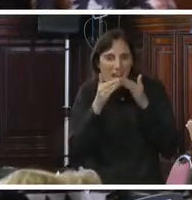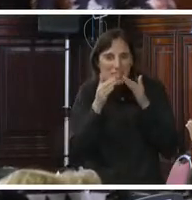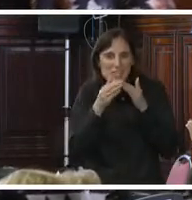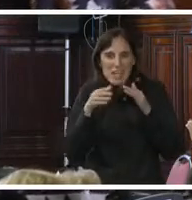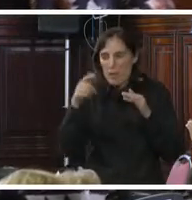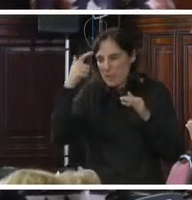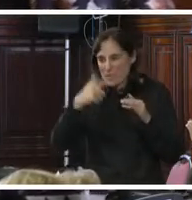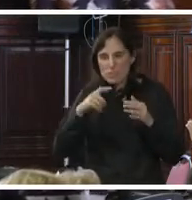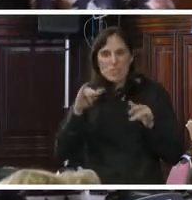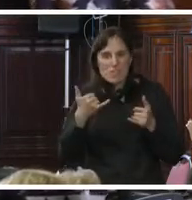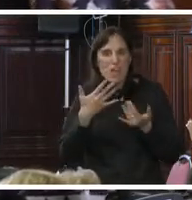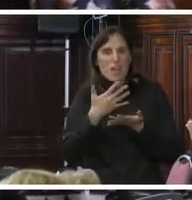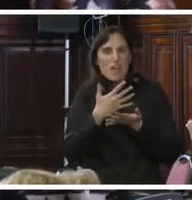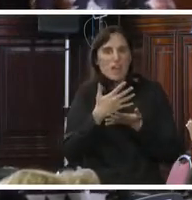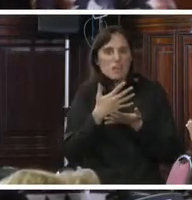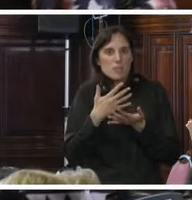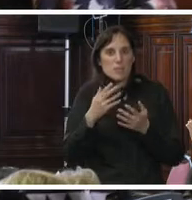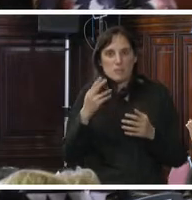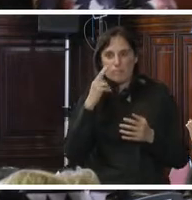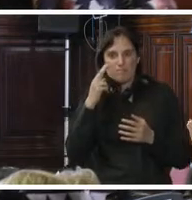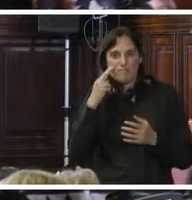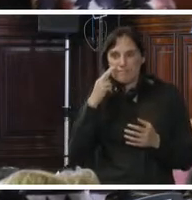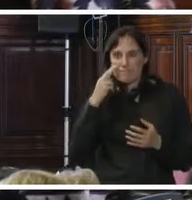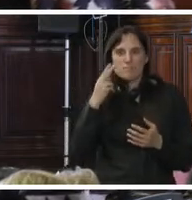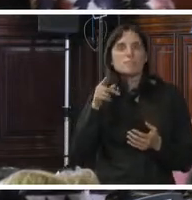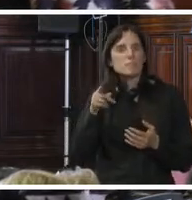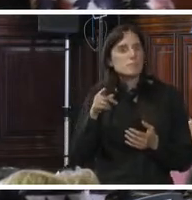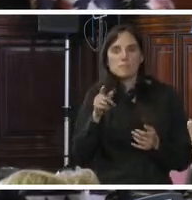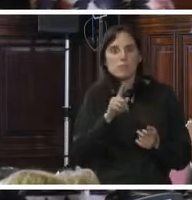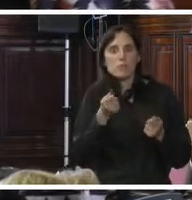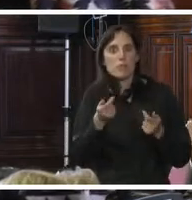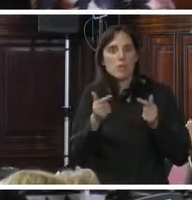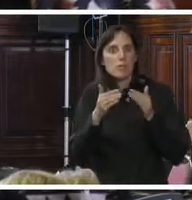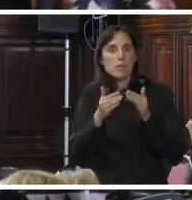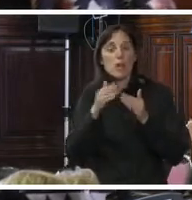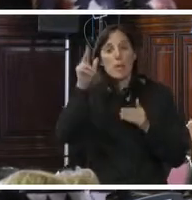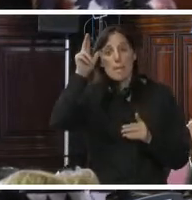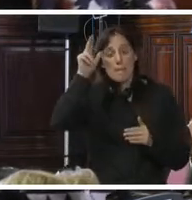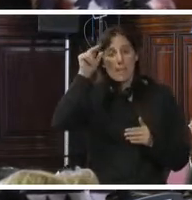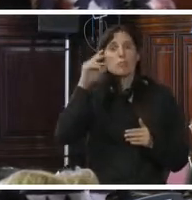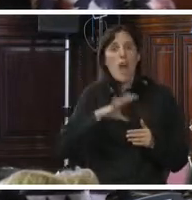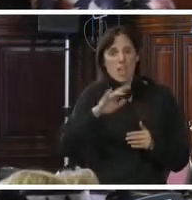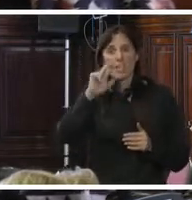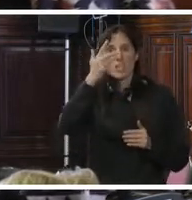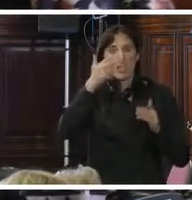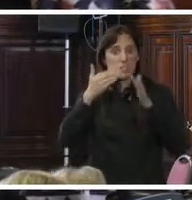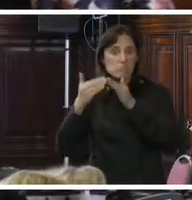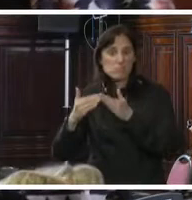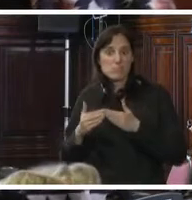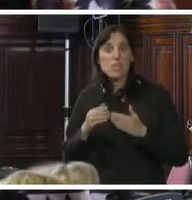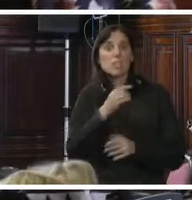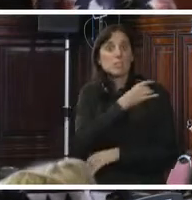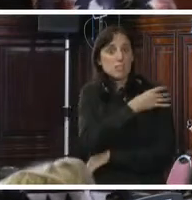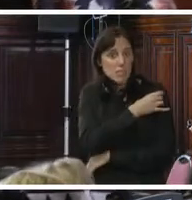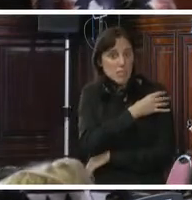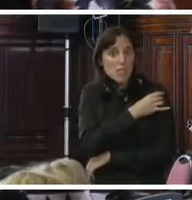dar atención a todas las víctimas. Tenemos el caso peruano con tres albergues, el caso de Chile, el caso de